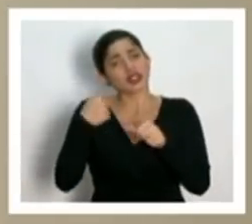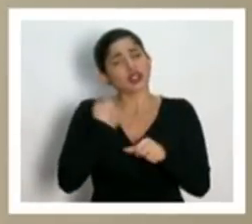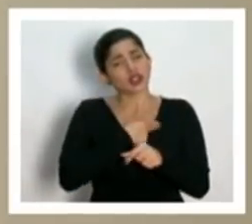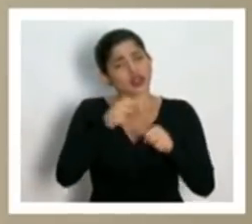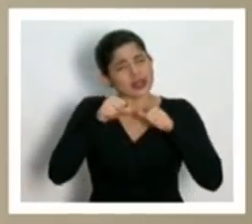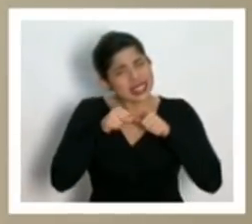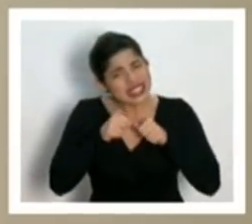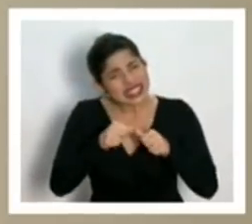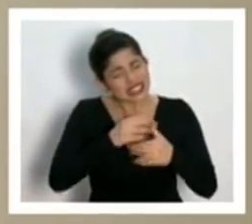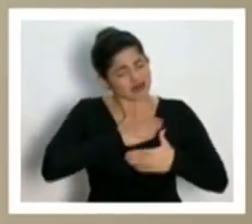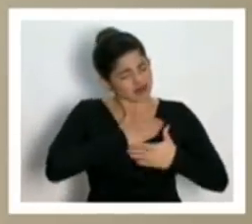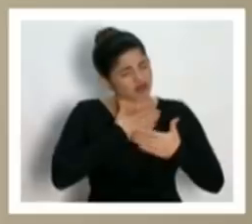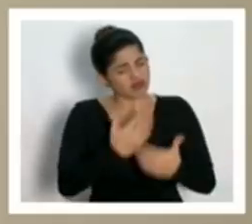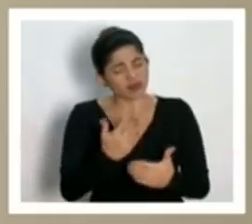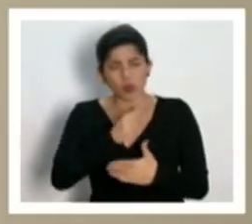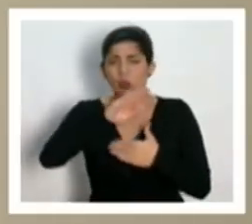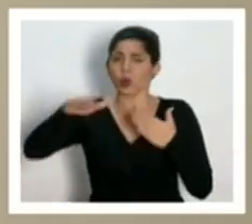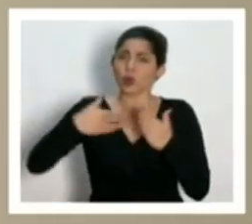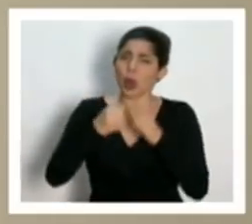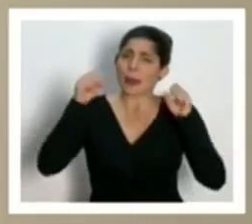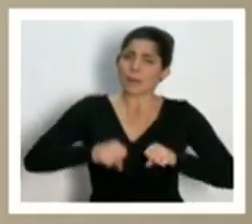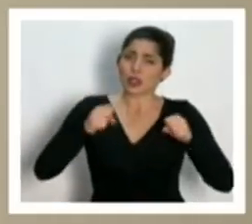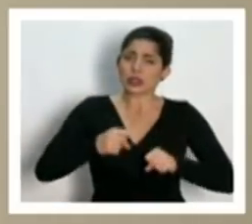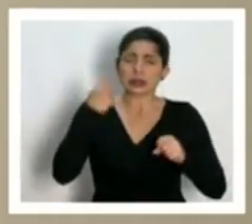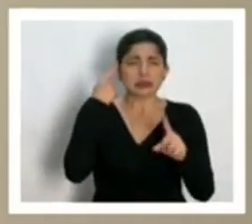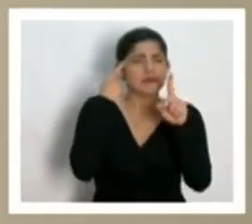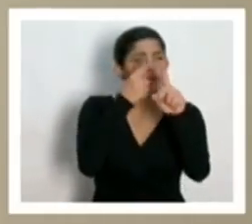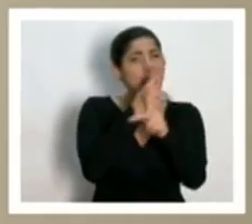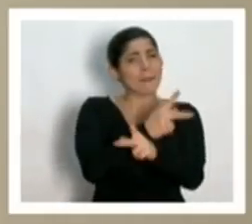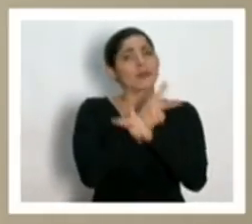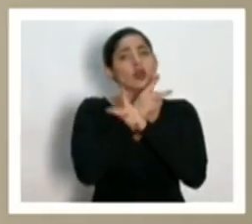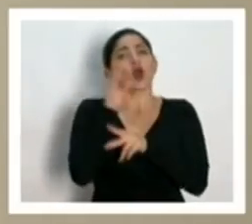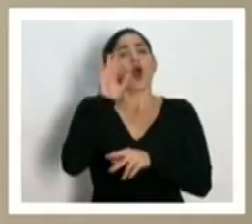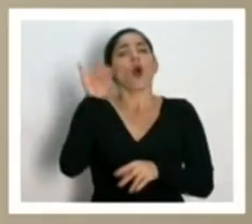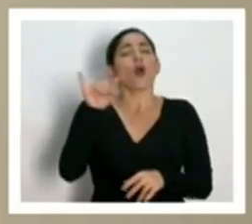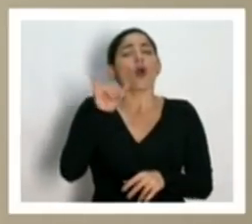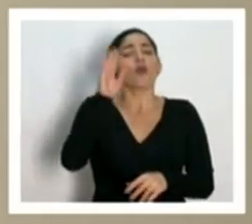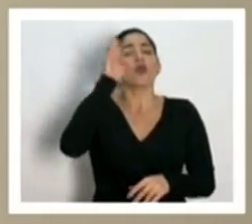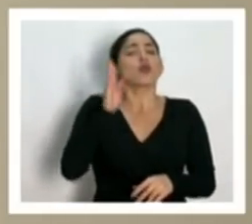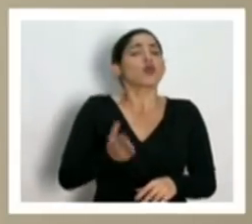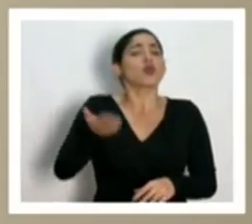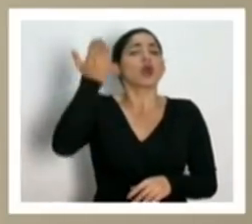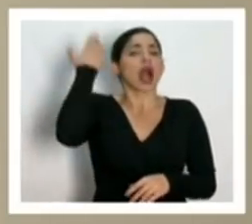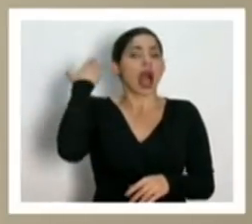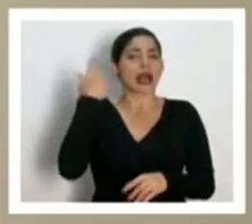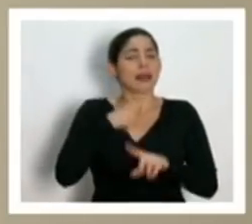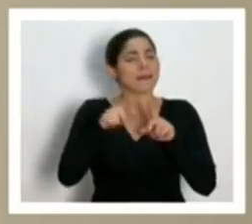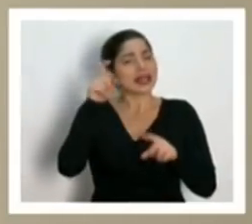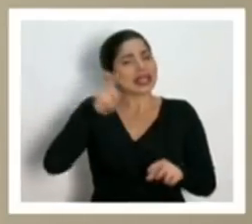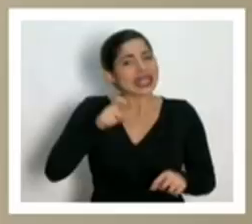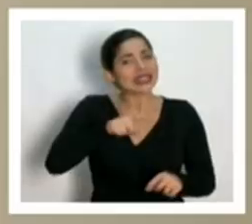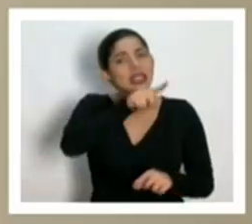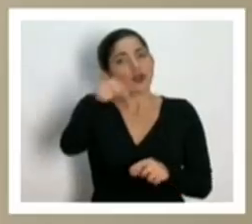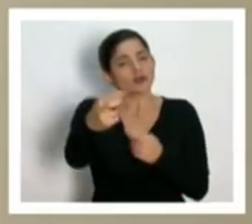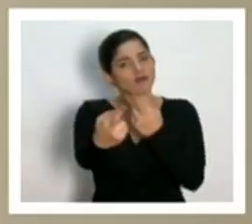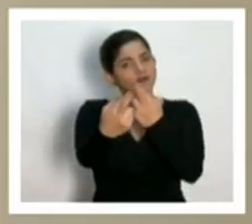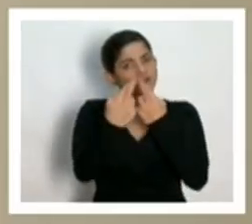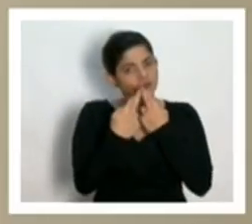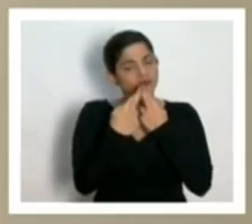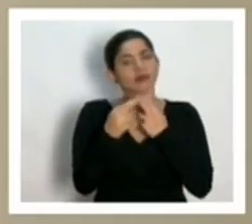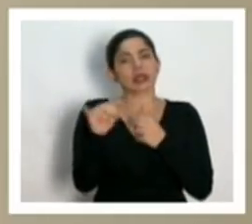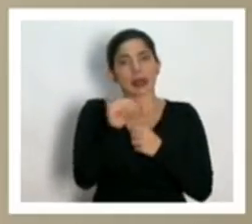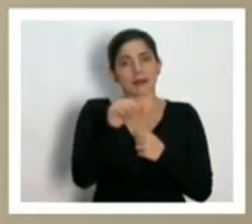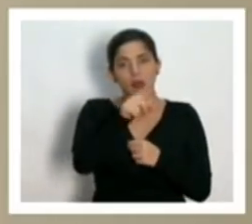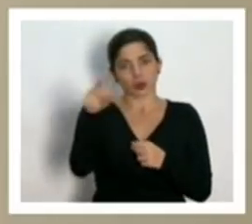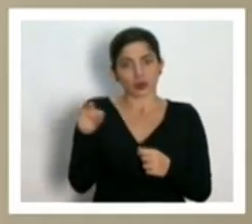dando todo lo que podamos para proteger hasta donde nunca antes hemos llegado pero ocupamos esa respuesta también de todas y todos